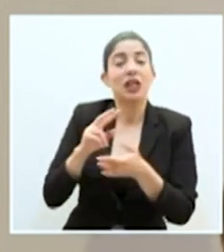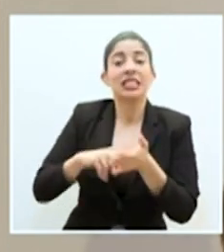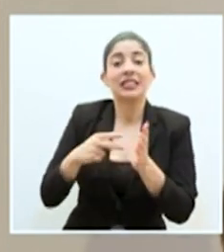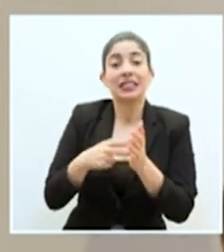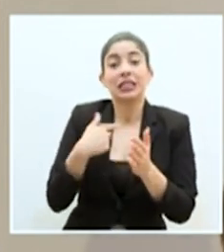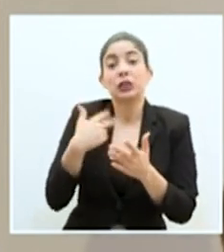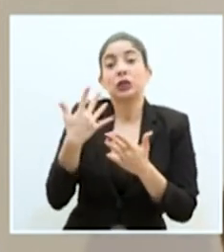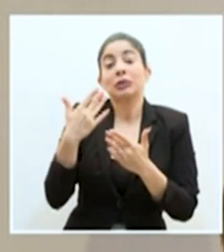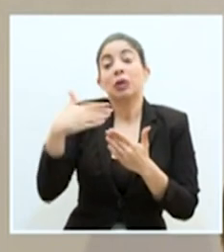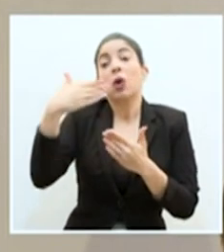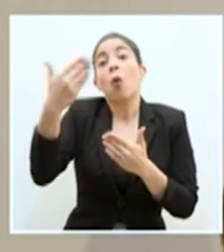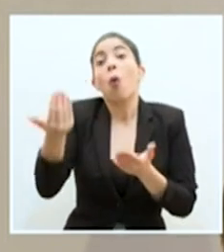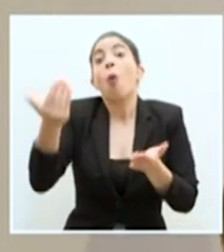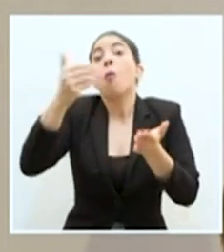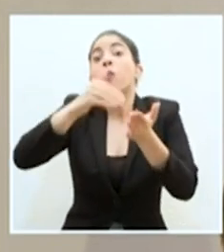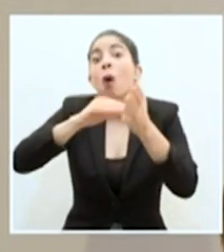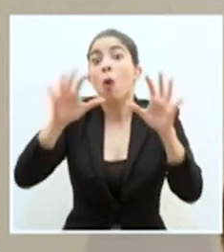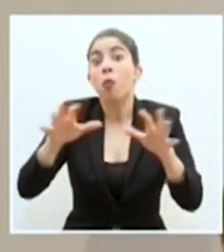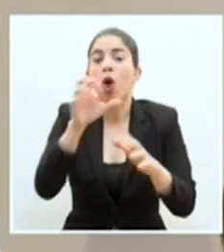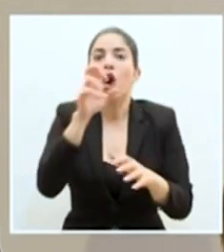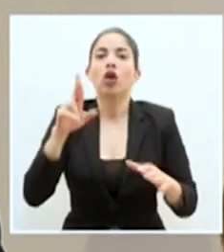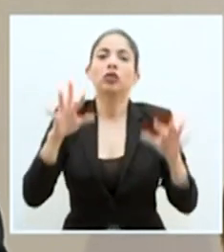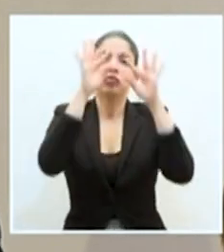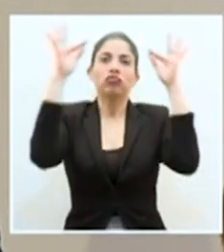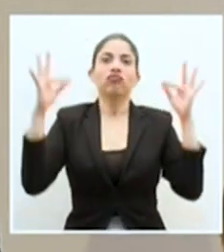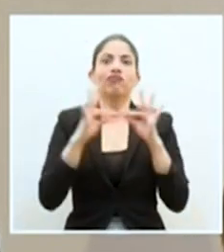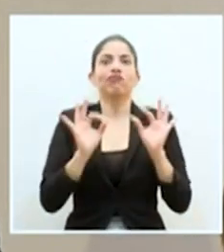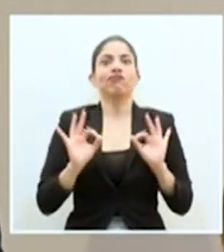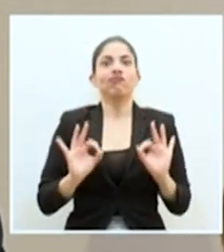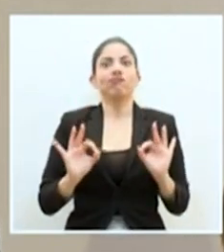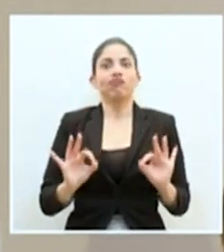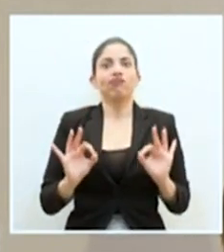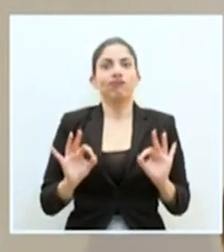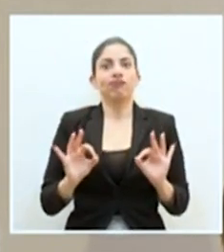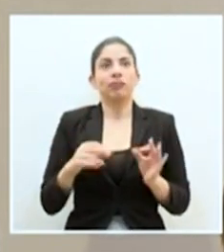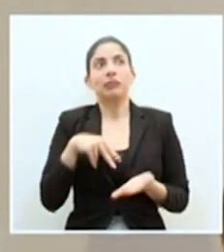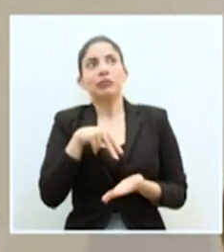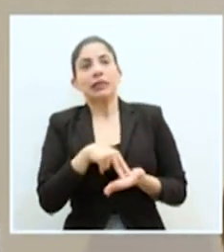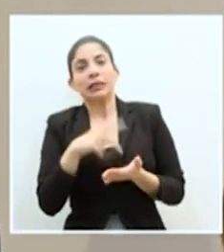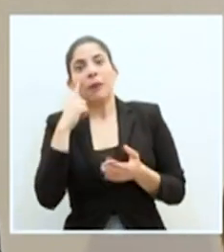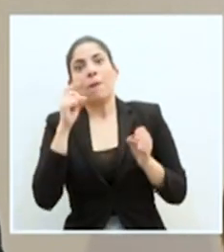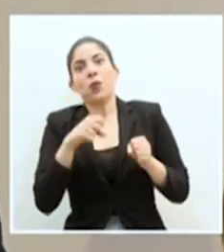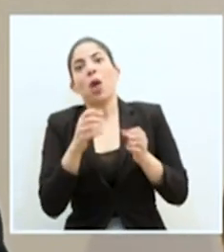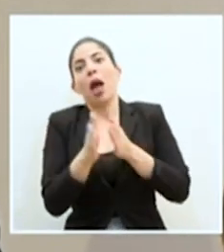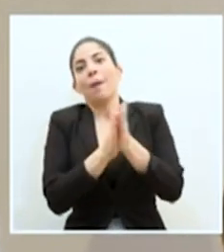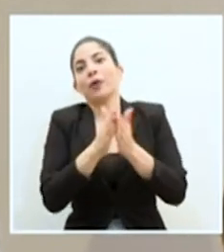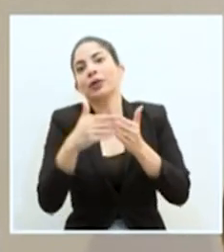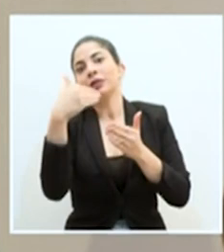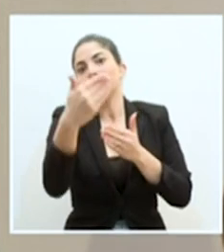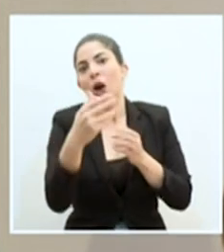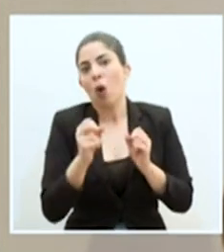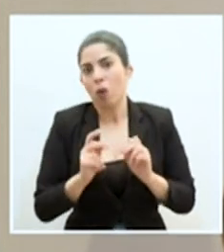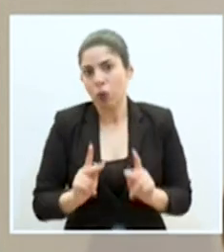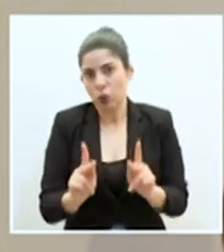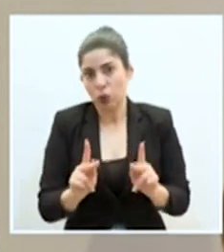cuando venga ese rebote, Costa Rica está muy bien posicionada para aprovechar esa oportunidad que se va a dar. De ahí también la importancia, como